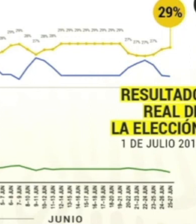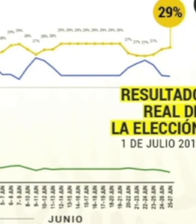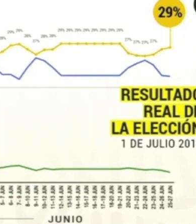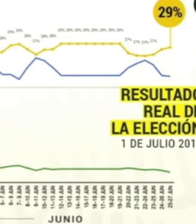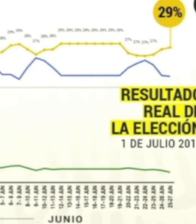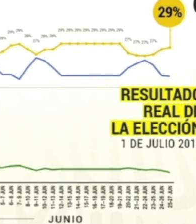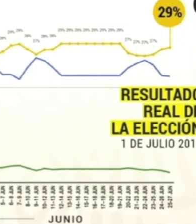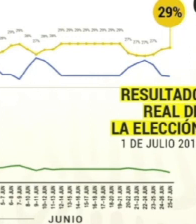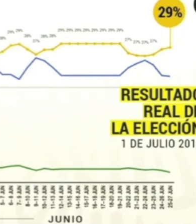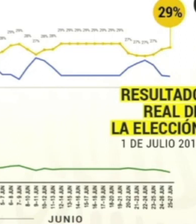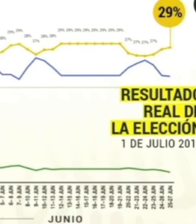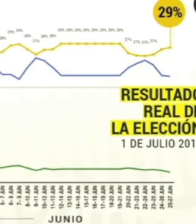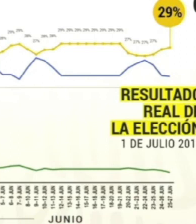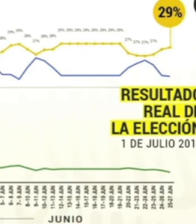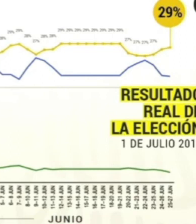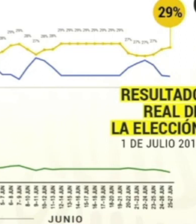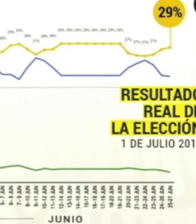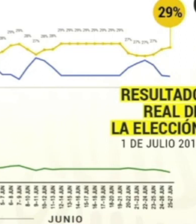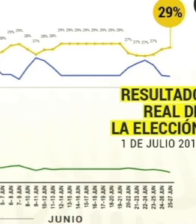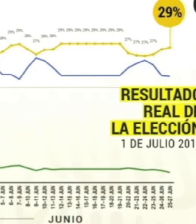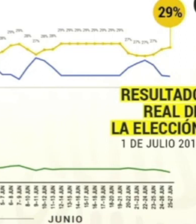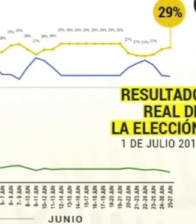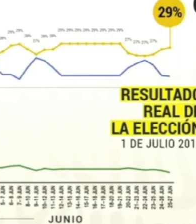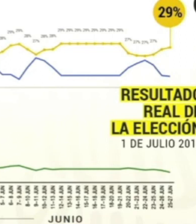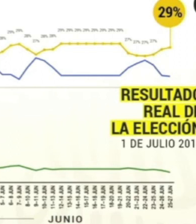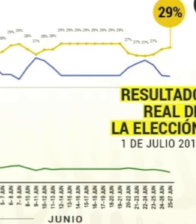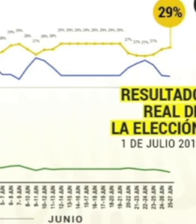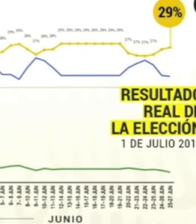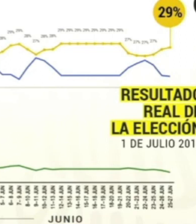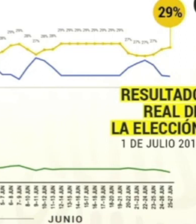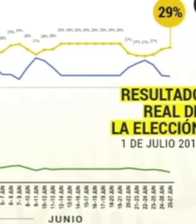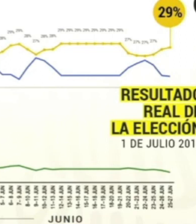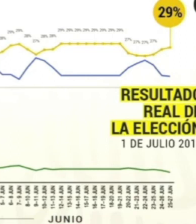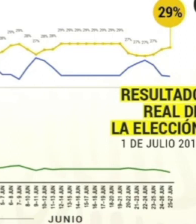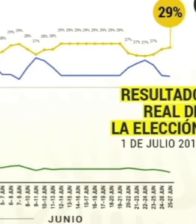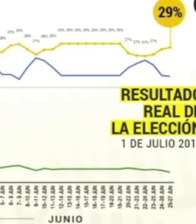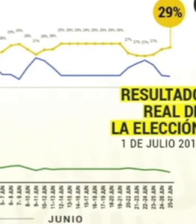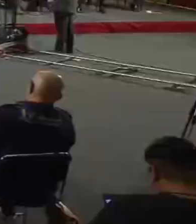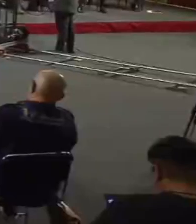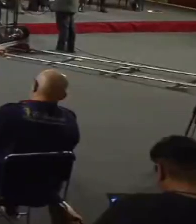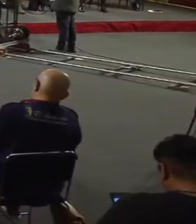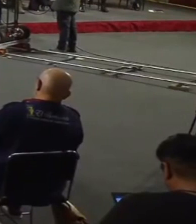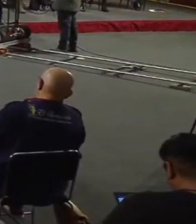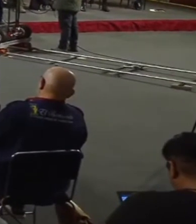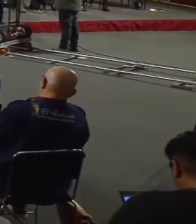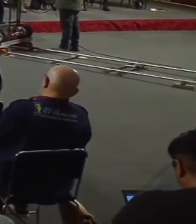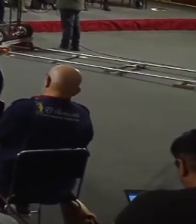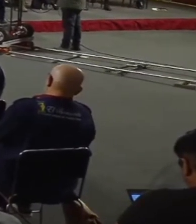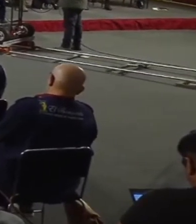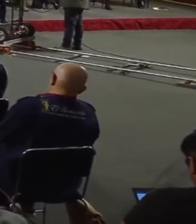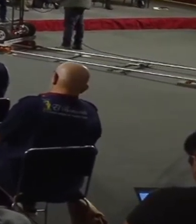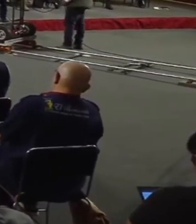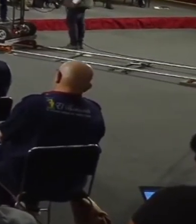con la compra del voto, porque no les alcanzó la propaganda,